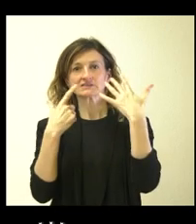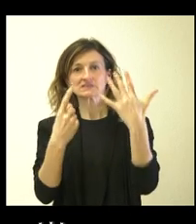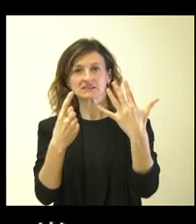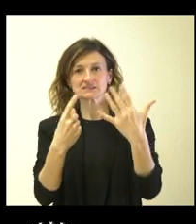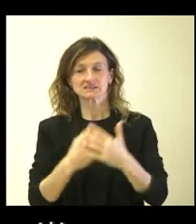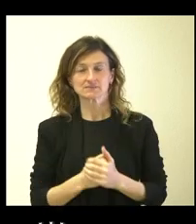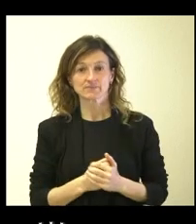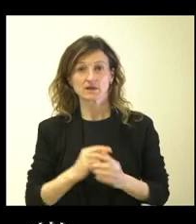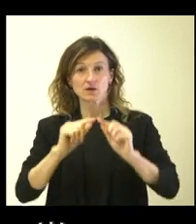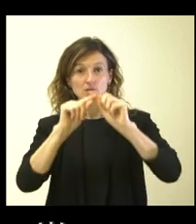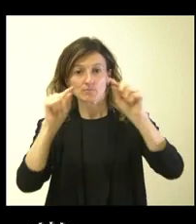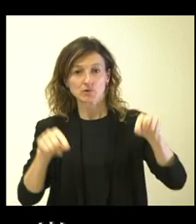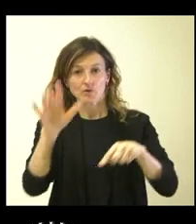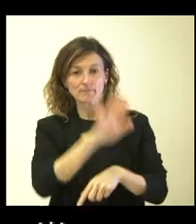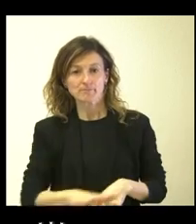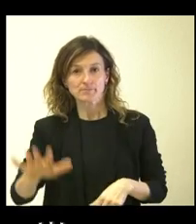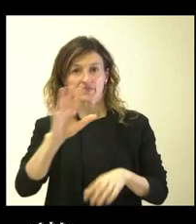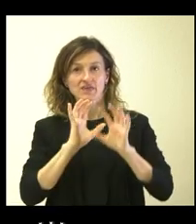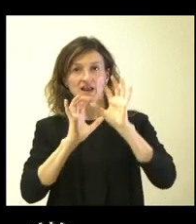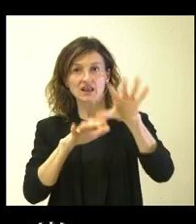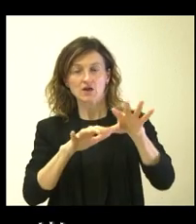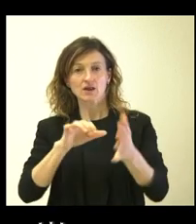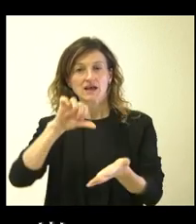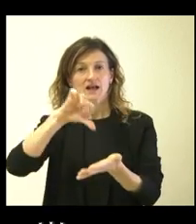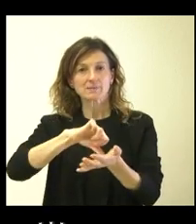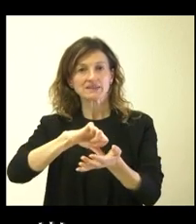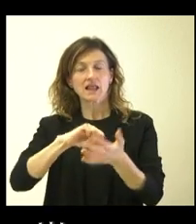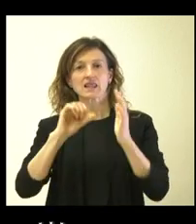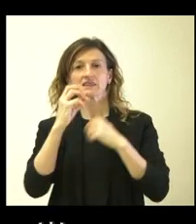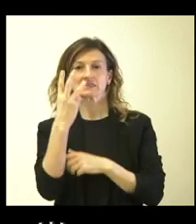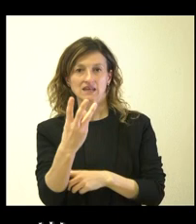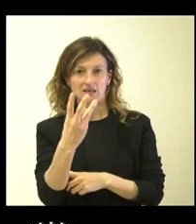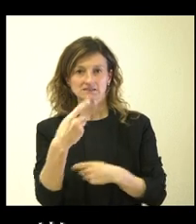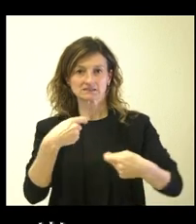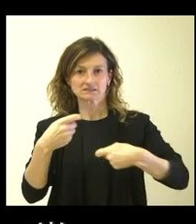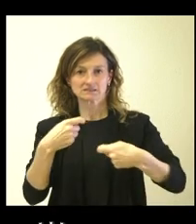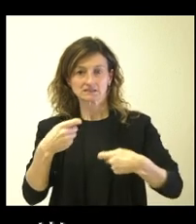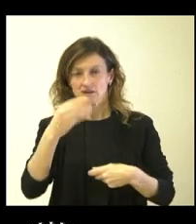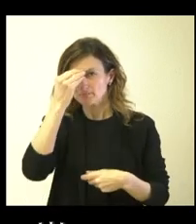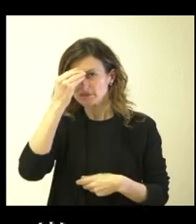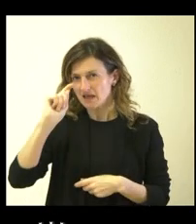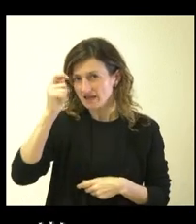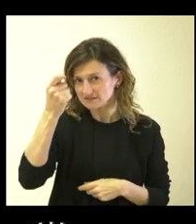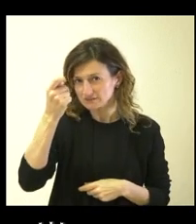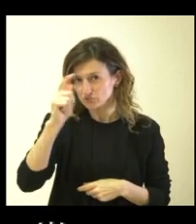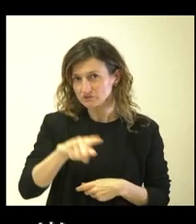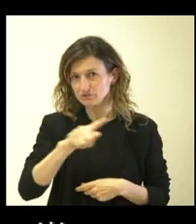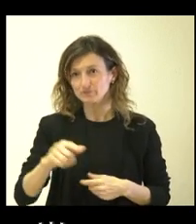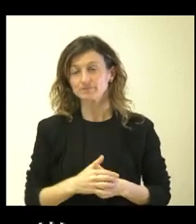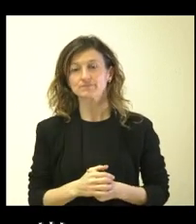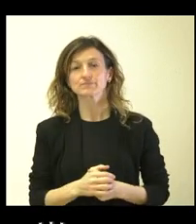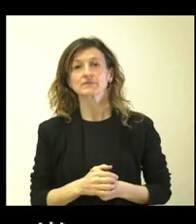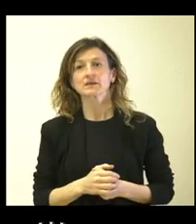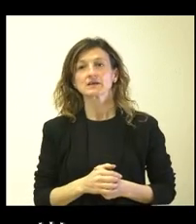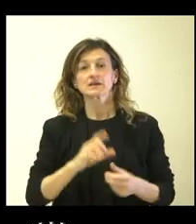Insisto, en toda la provincia, en León por lo menos el capital, solamente son tres establecimientos. Sigue considerando esto un éxito hasta las alturas. Y,